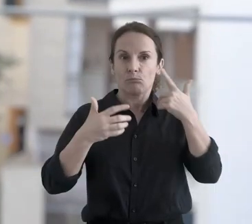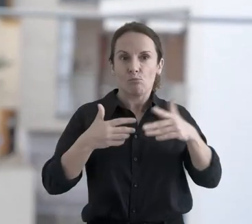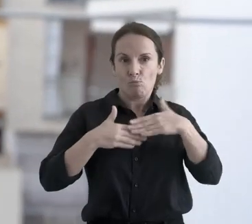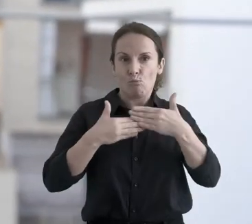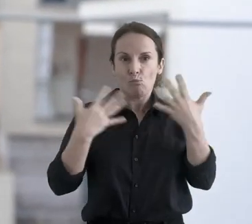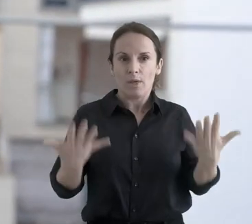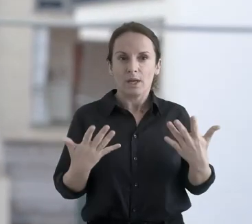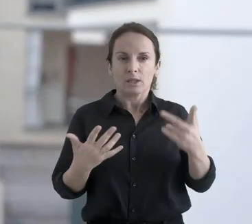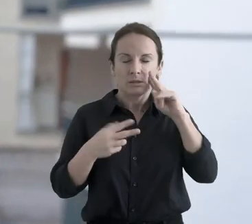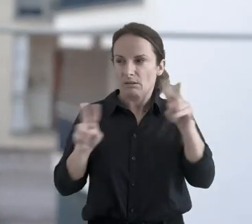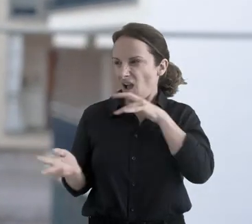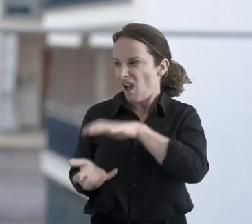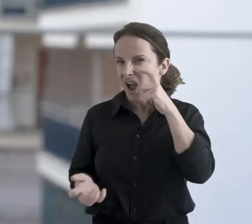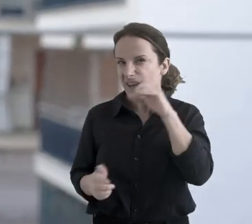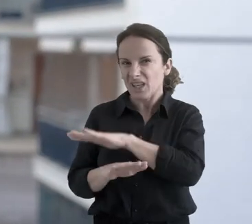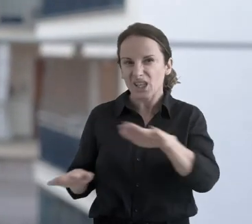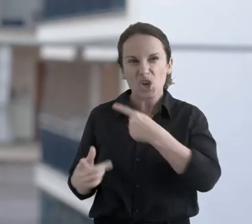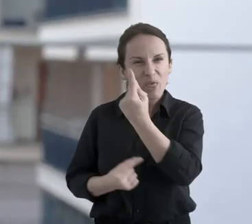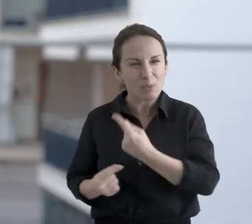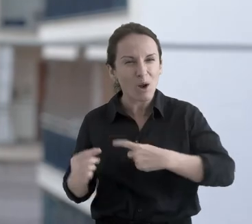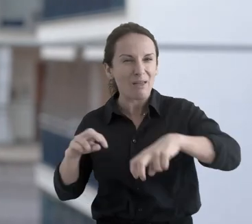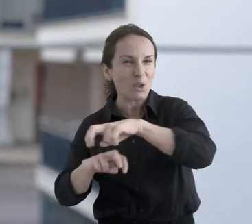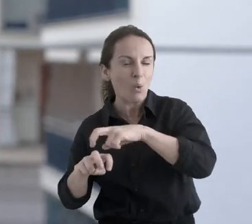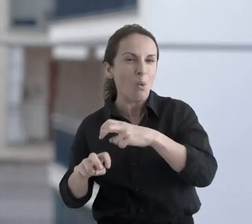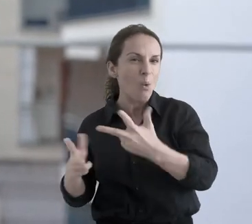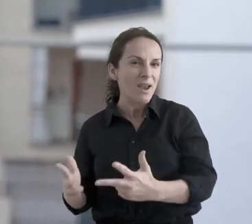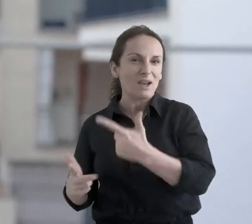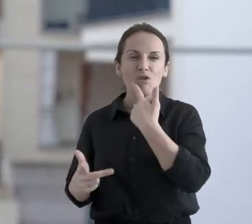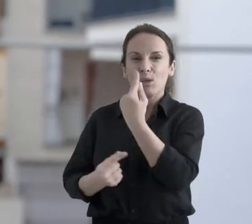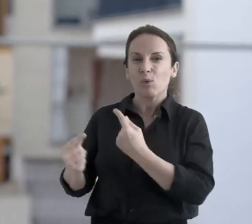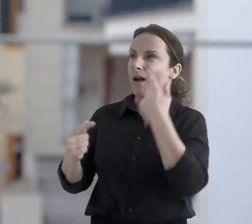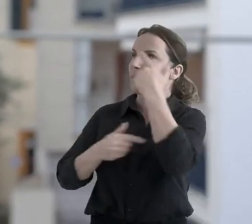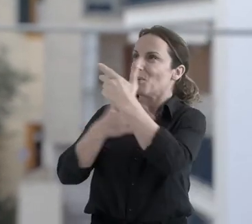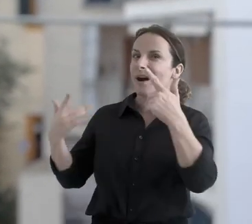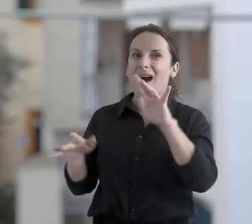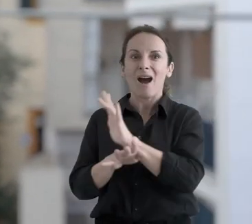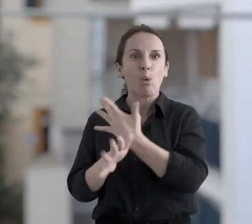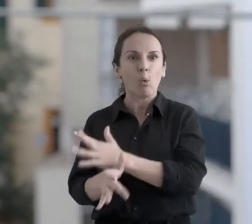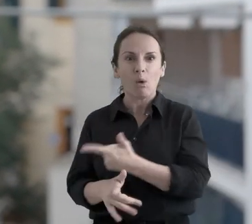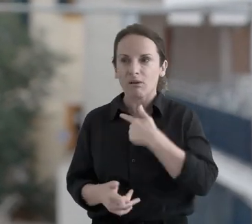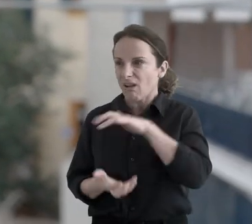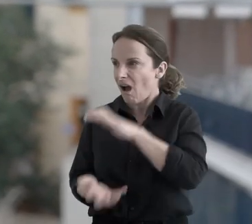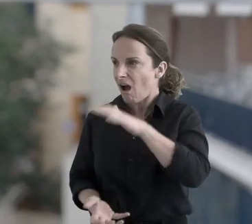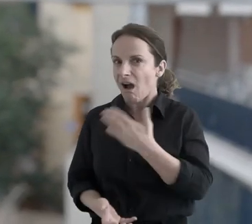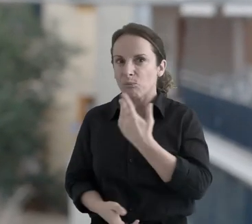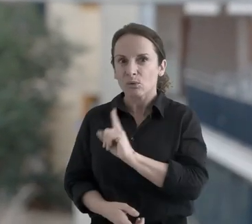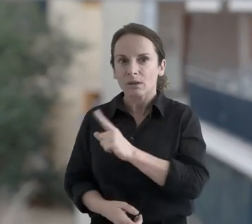sobrinos, me llevaron a un museo de arte contemporáneo y vi a un montón de niños que estaban dibujando en el suelo del museo,